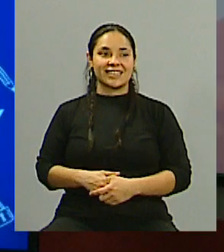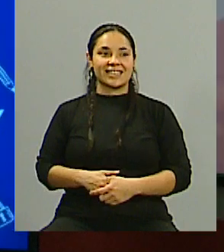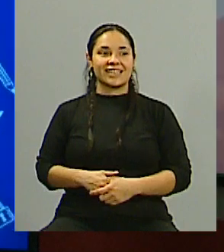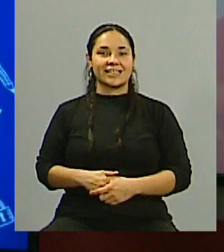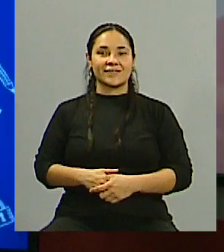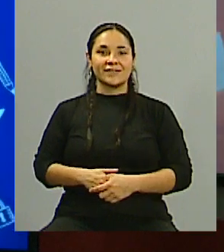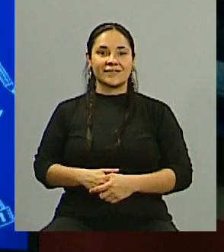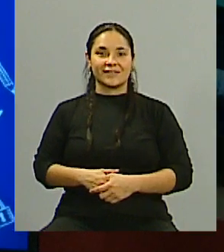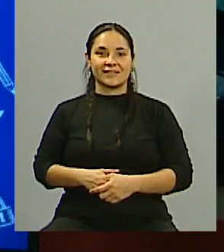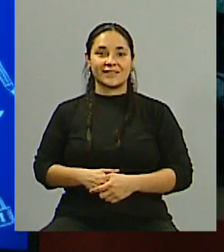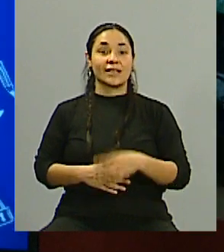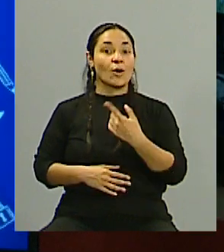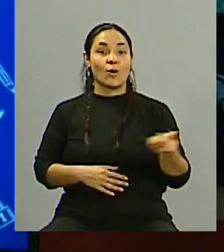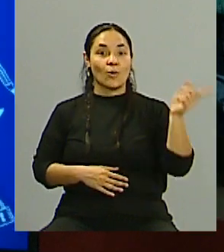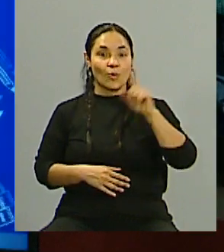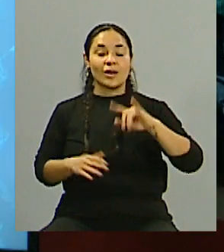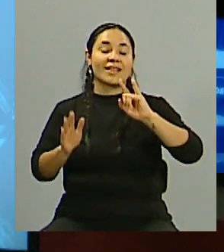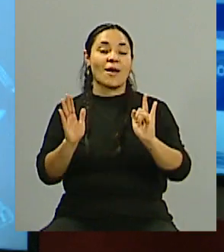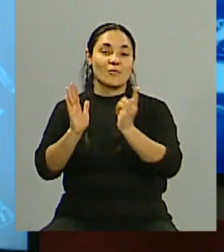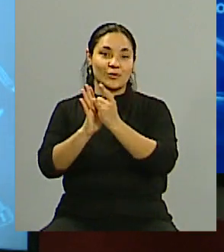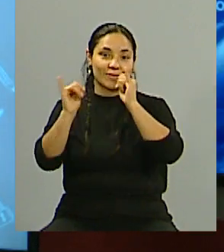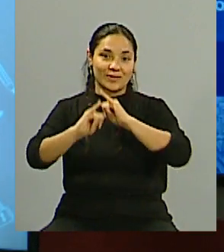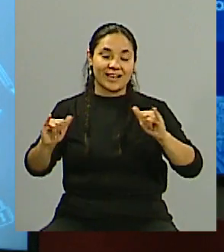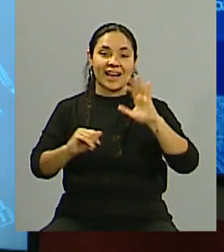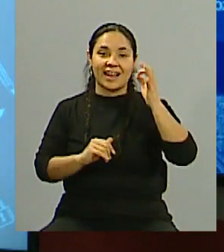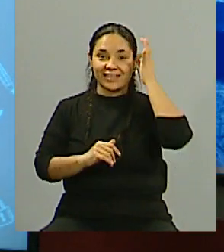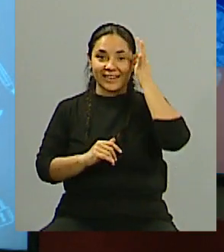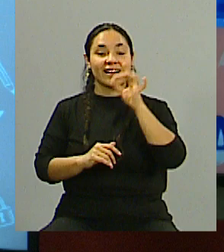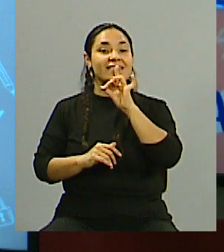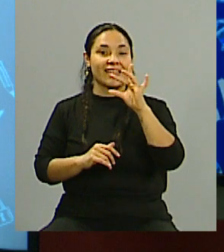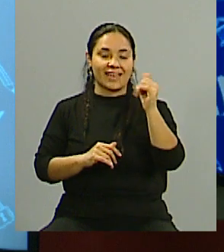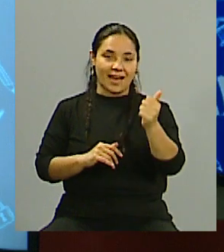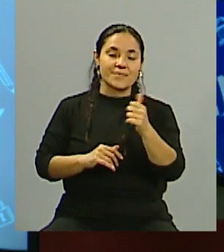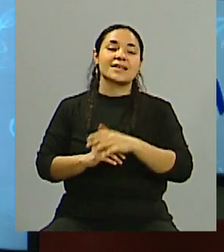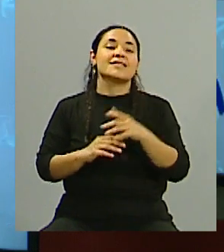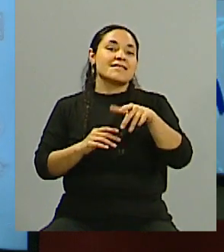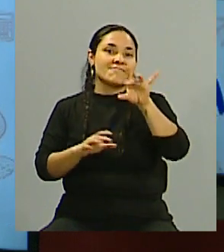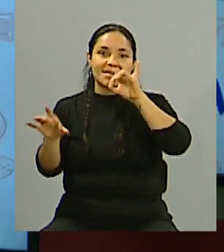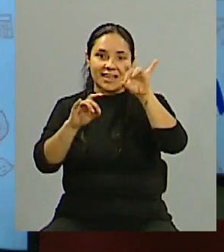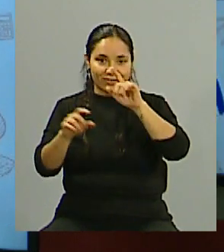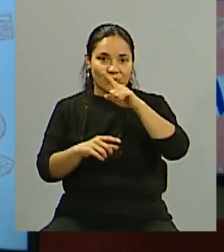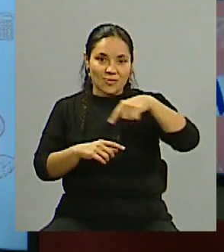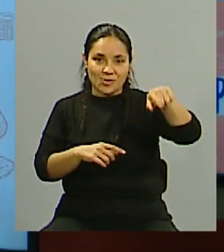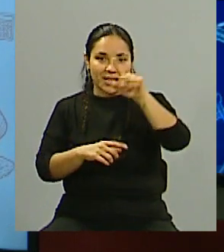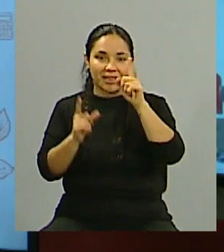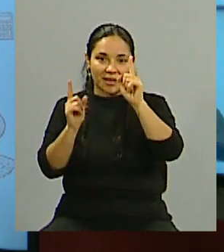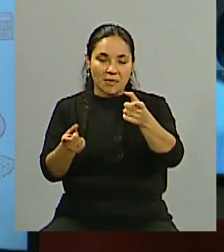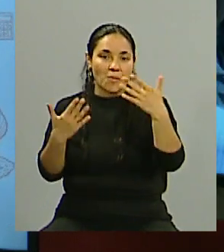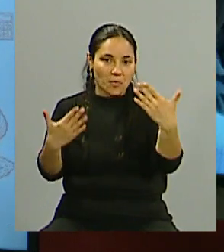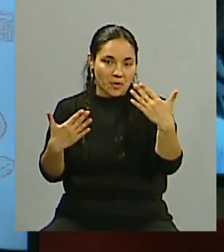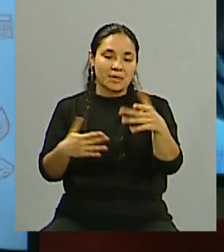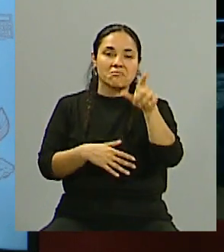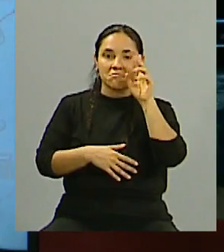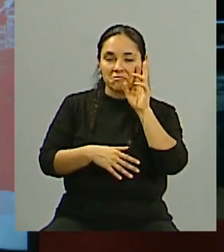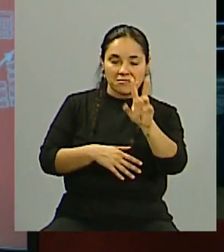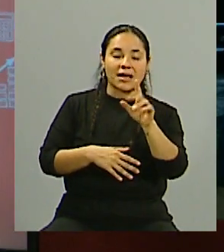Bueno, aquí estamos de vuelta en Apuntes 30 de la TVA 22 de Supercanal HD. Recuerden la invitación como siempre lo hacemos en las redes. Estamos en Twitter